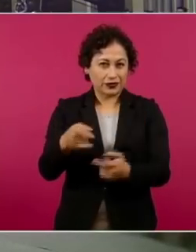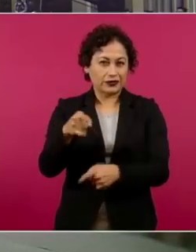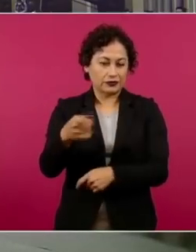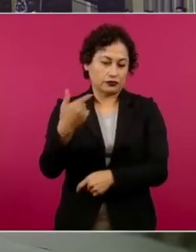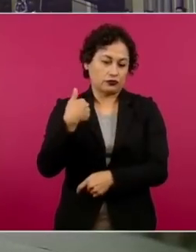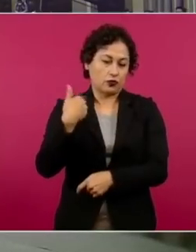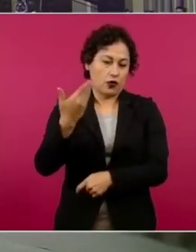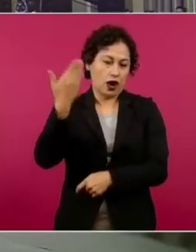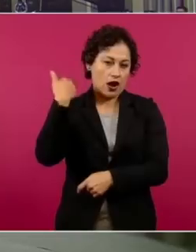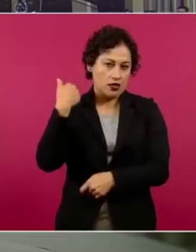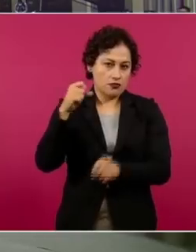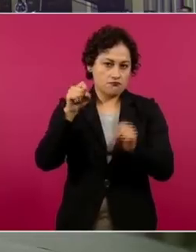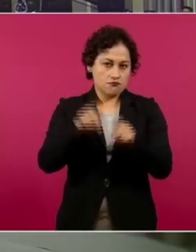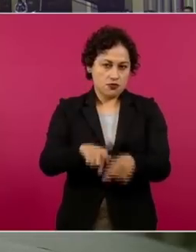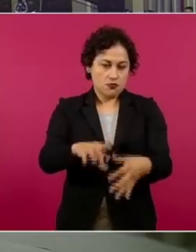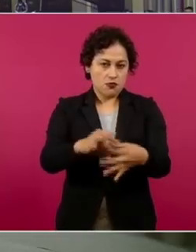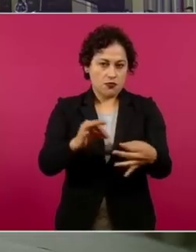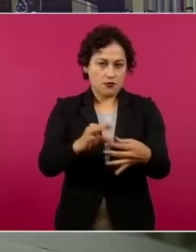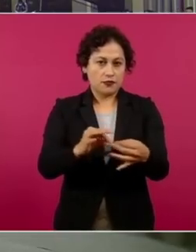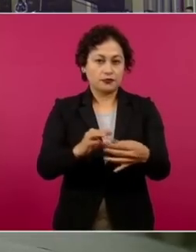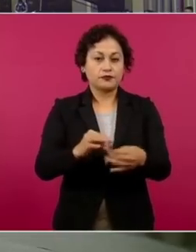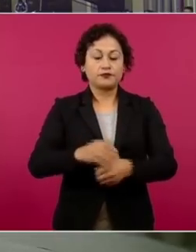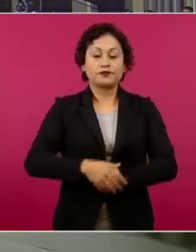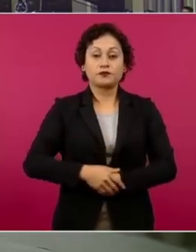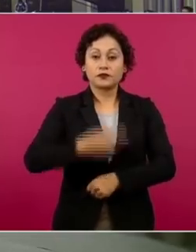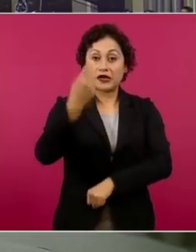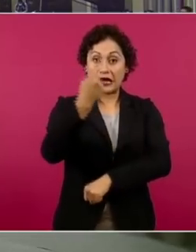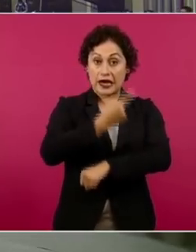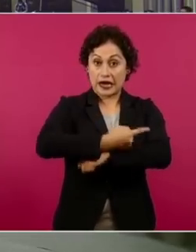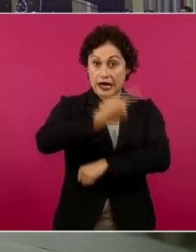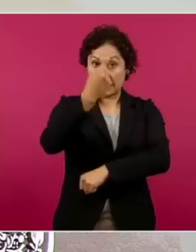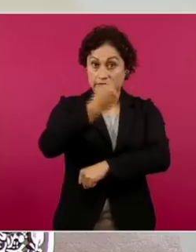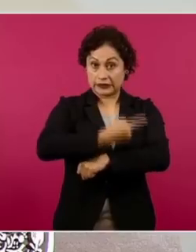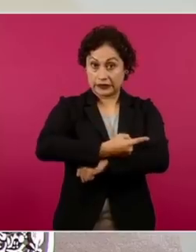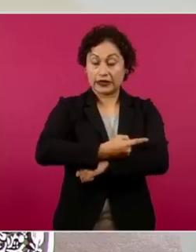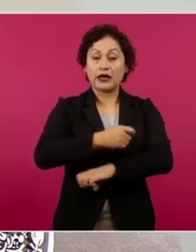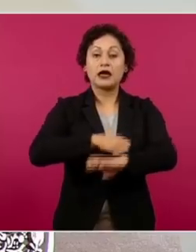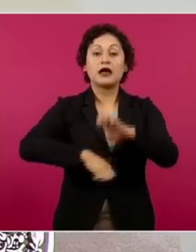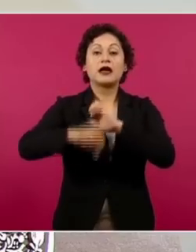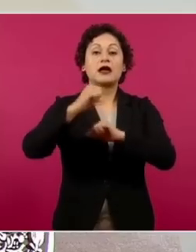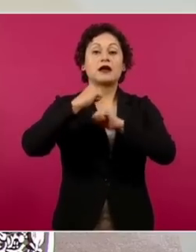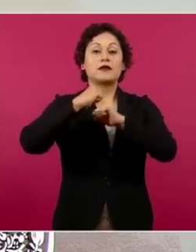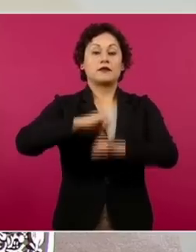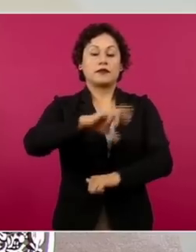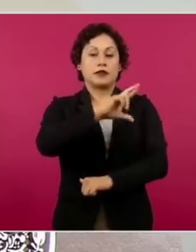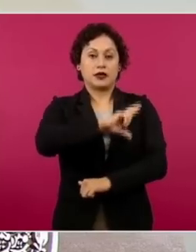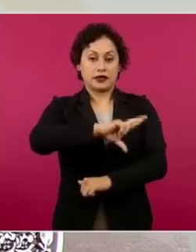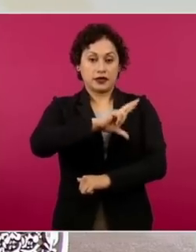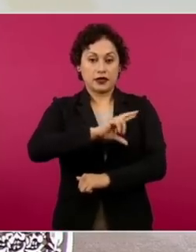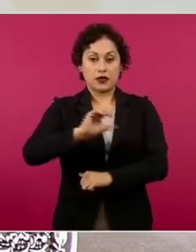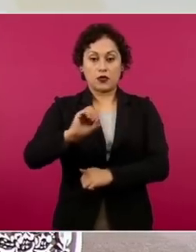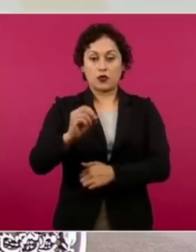Ambas casetas son concesionadas por OHL, hoy aliática.